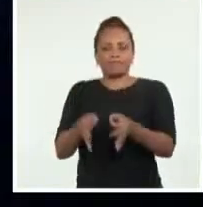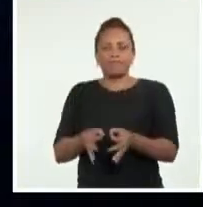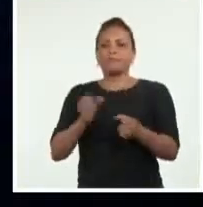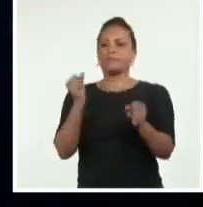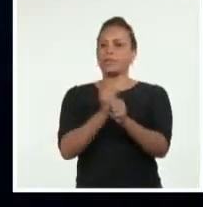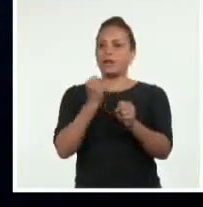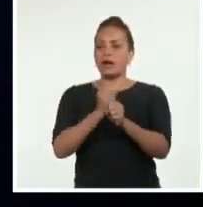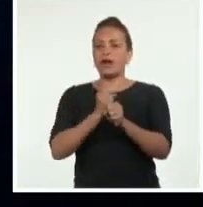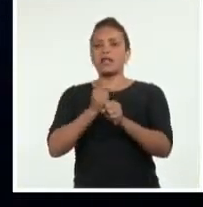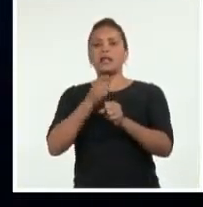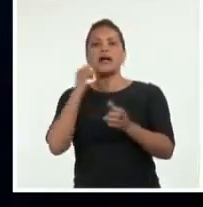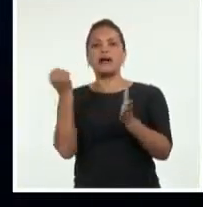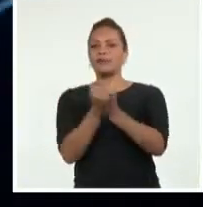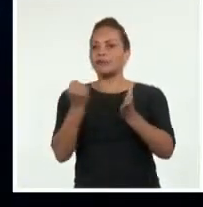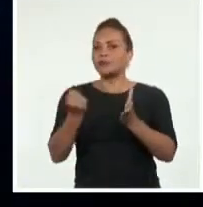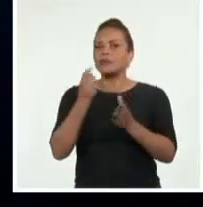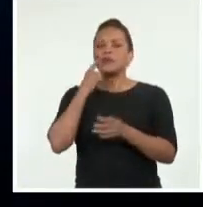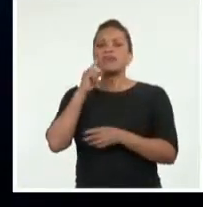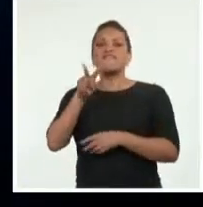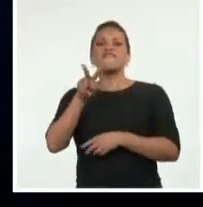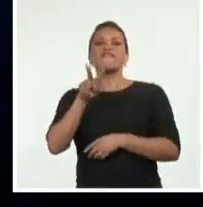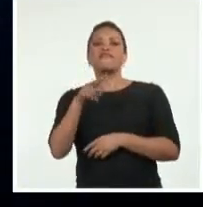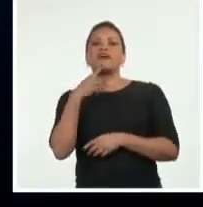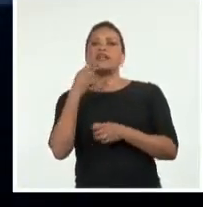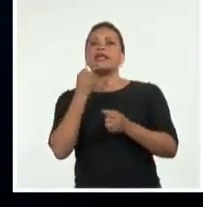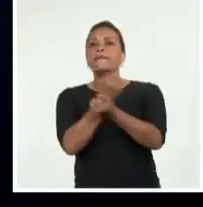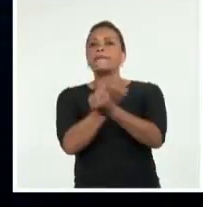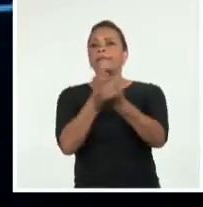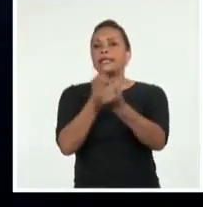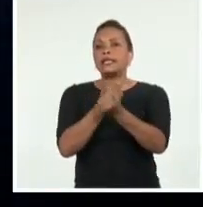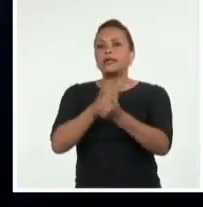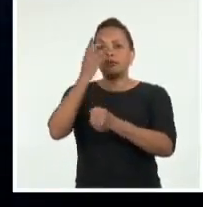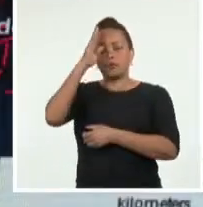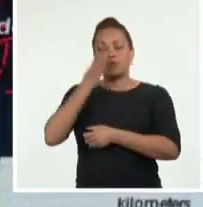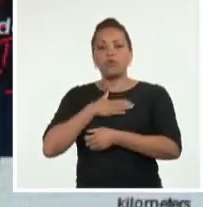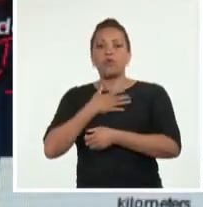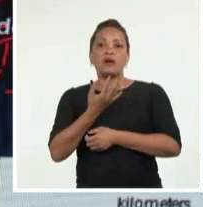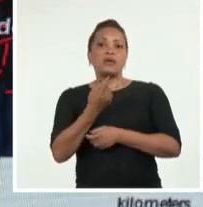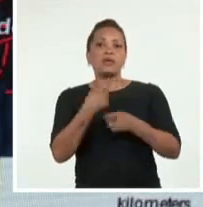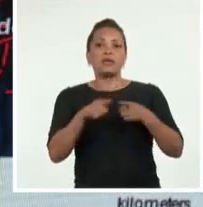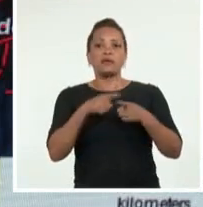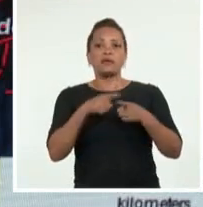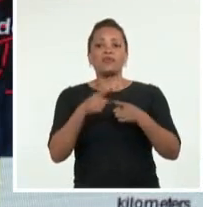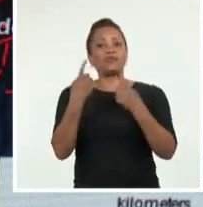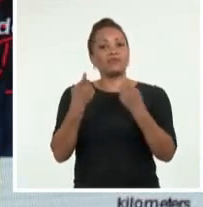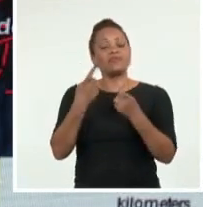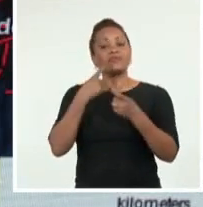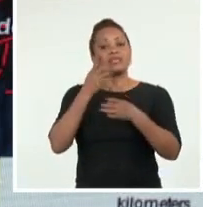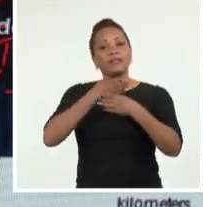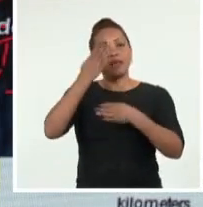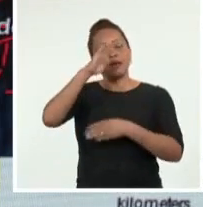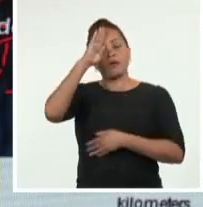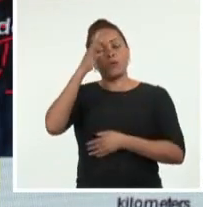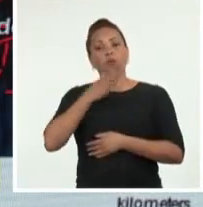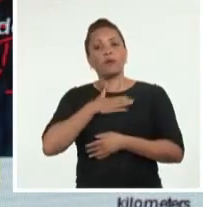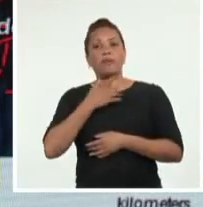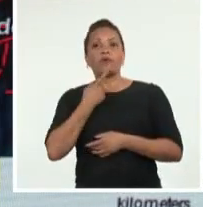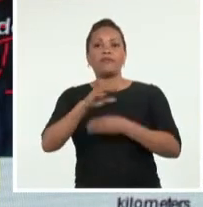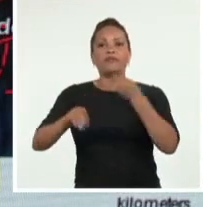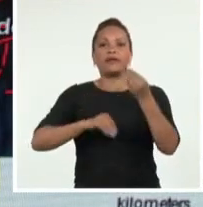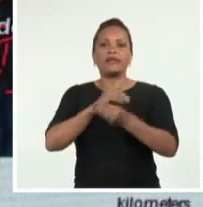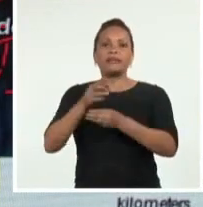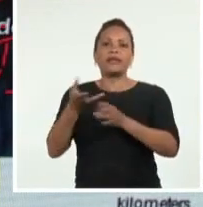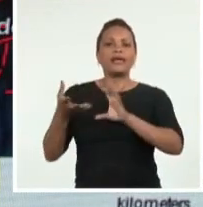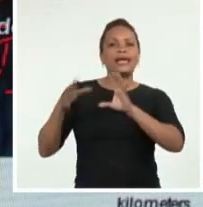Trabajar en la actualización y apreciación del peligro sísmico en Cuba y las vulnerabilidades que posee Santiago de Cuba debido a las variaciones que